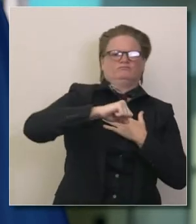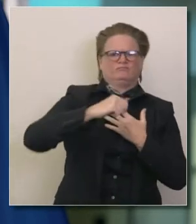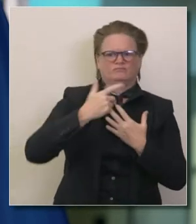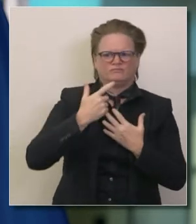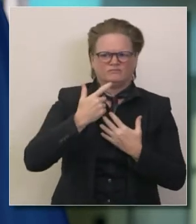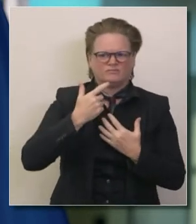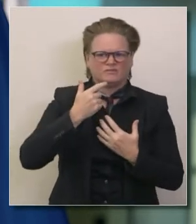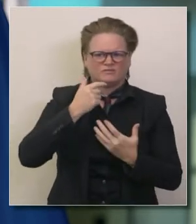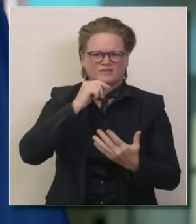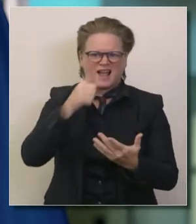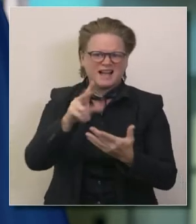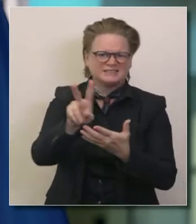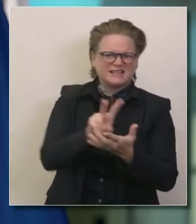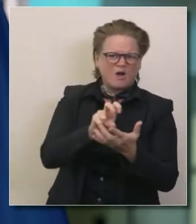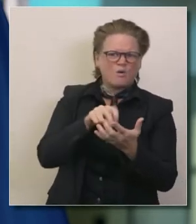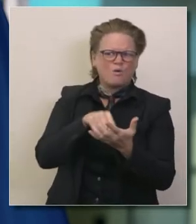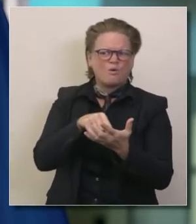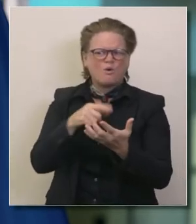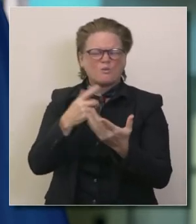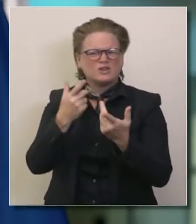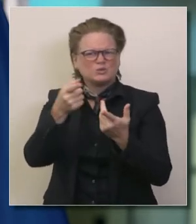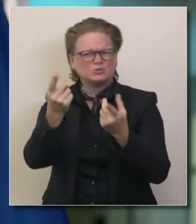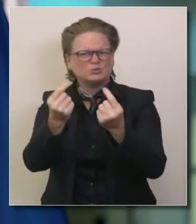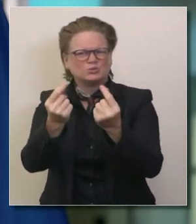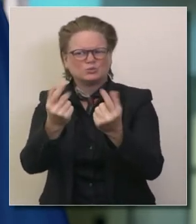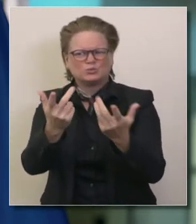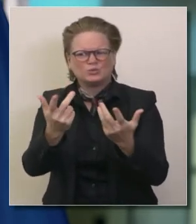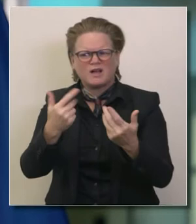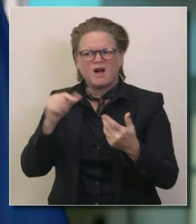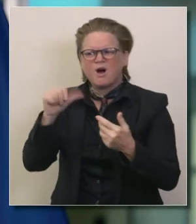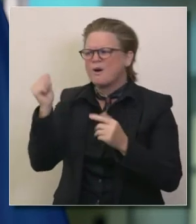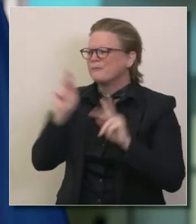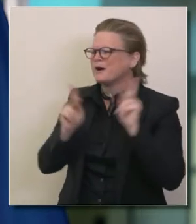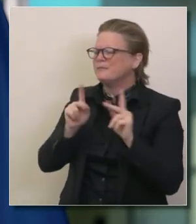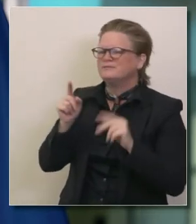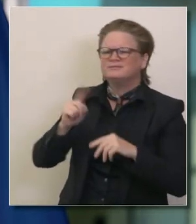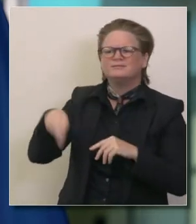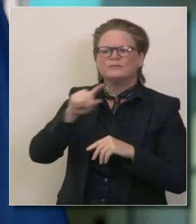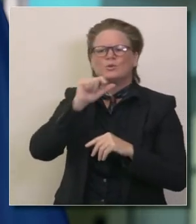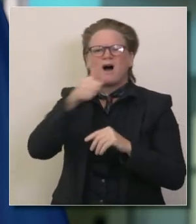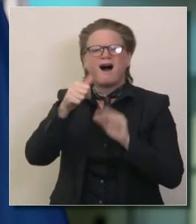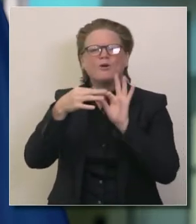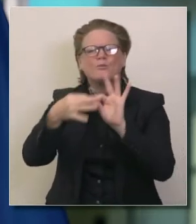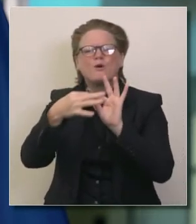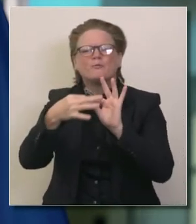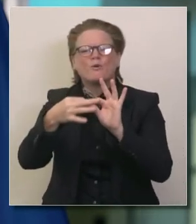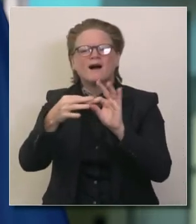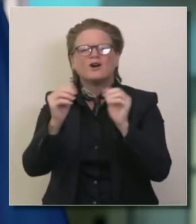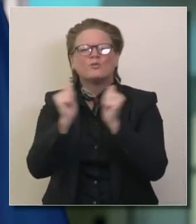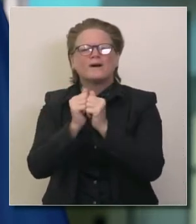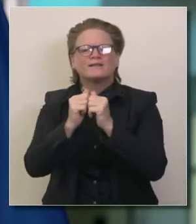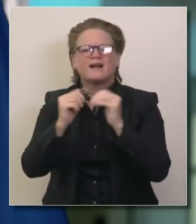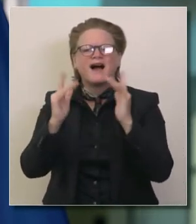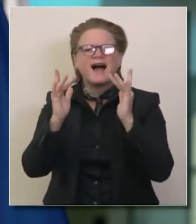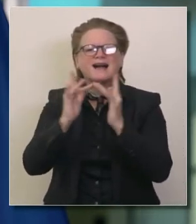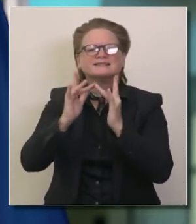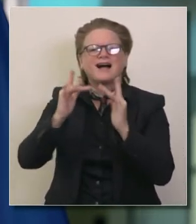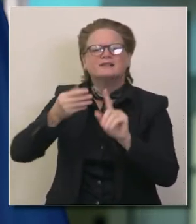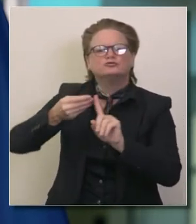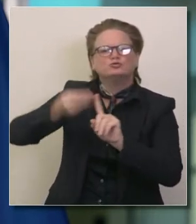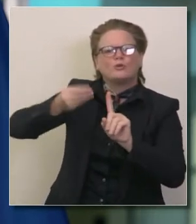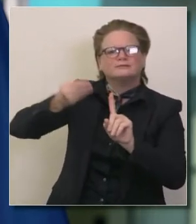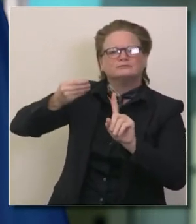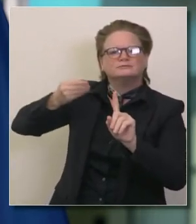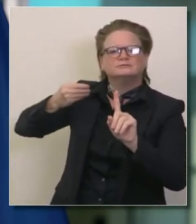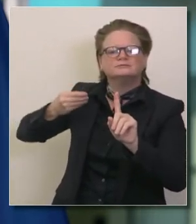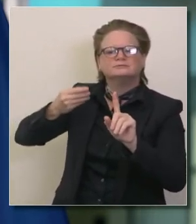personas que no quieren descargar estas aplicaciones y sobre todo las personas que no quieren cumplir con esto son preguntas